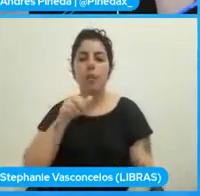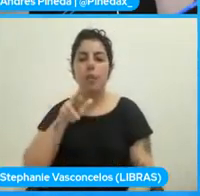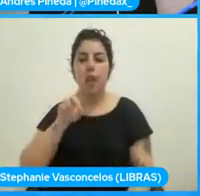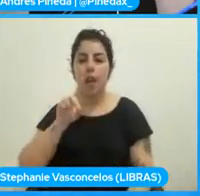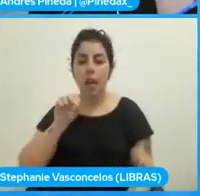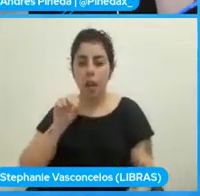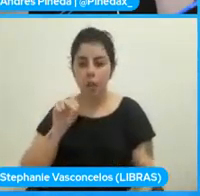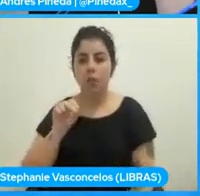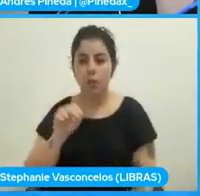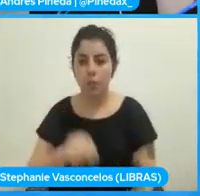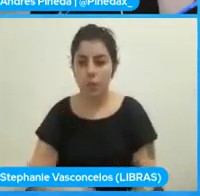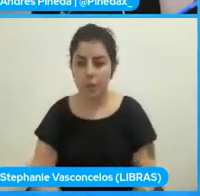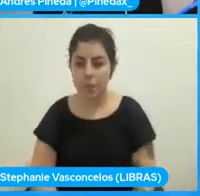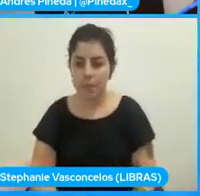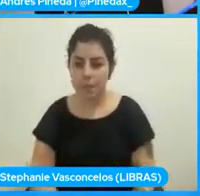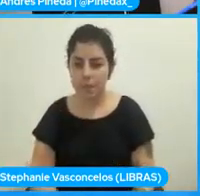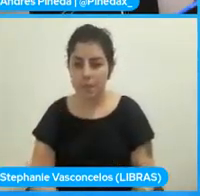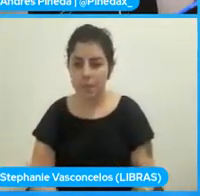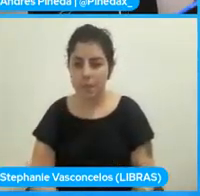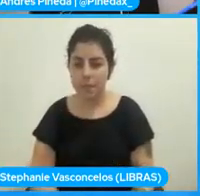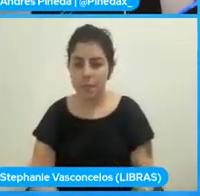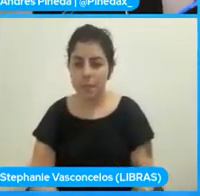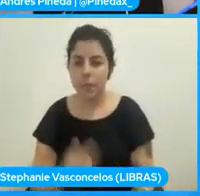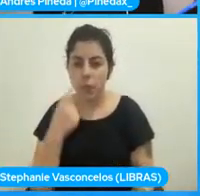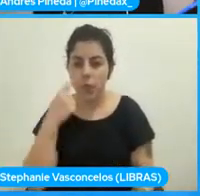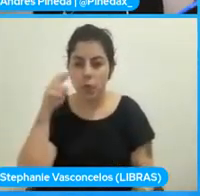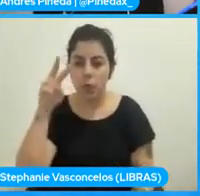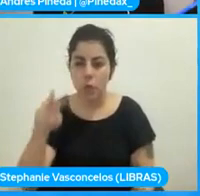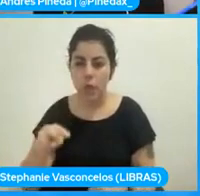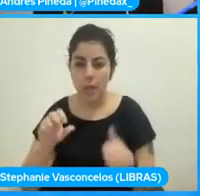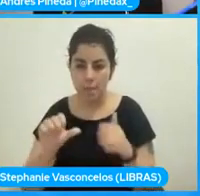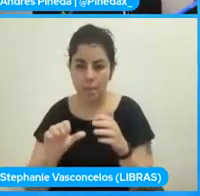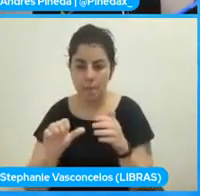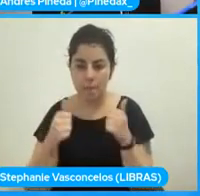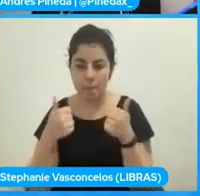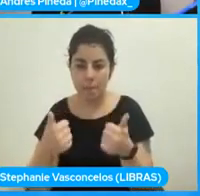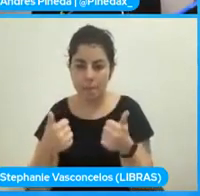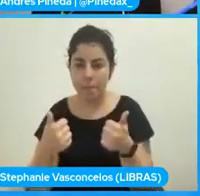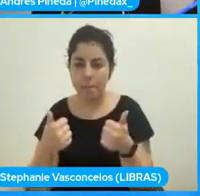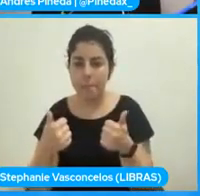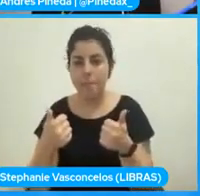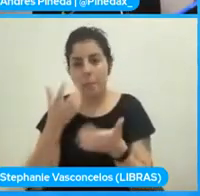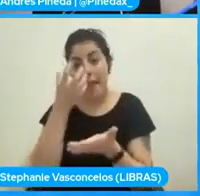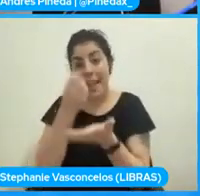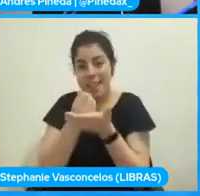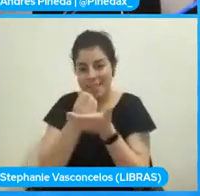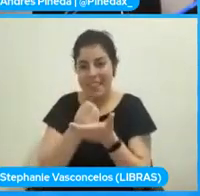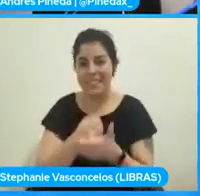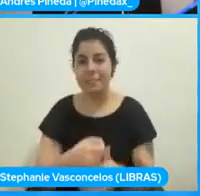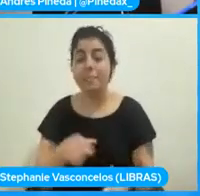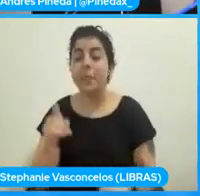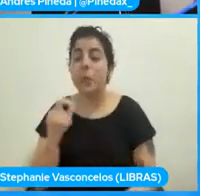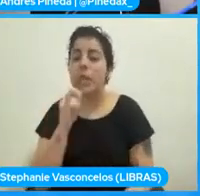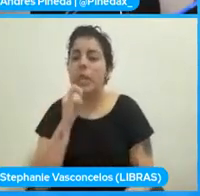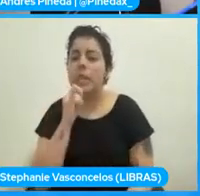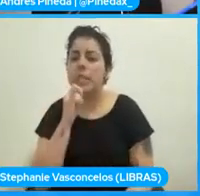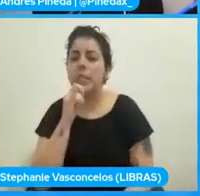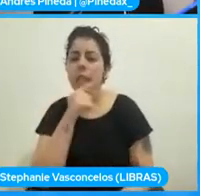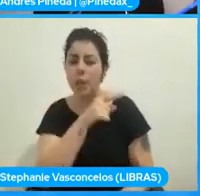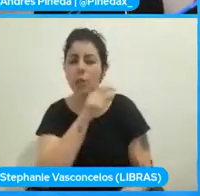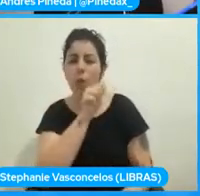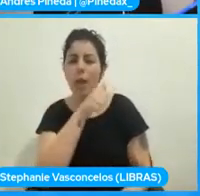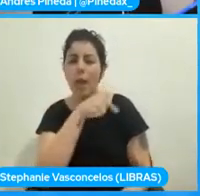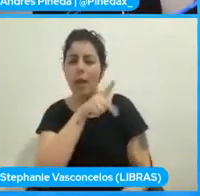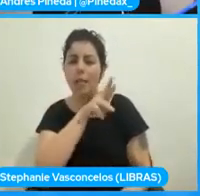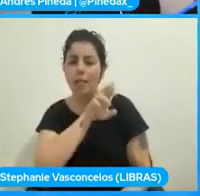acá. Ok, voy a leer la pregunta para que quede como parte de la grabación. Dice, los ejemplos que Andrés has